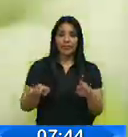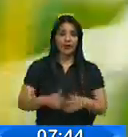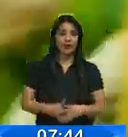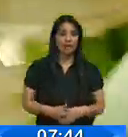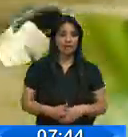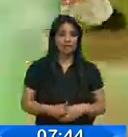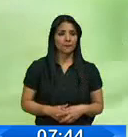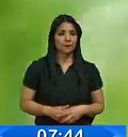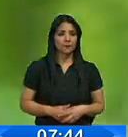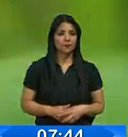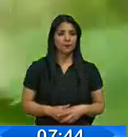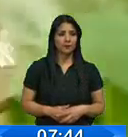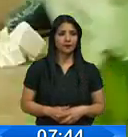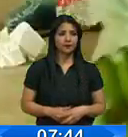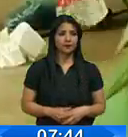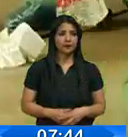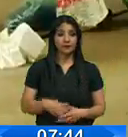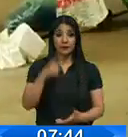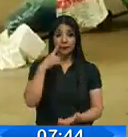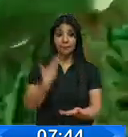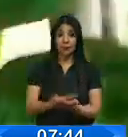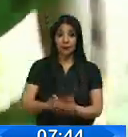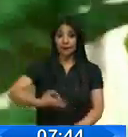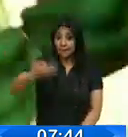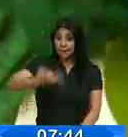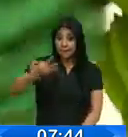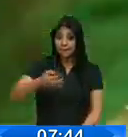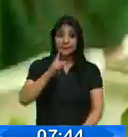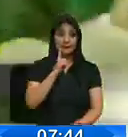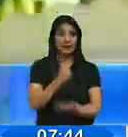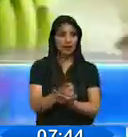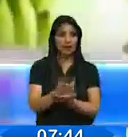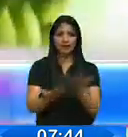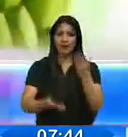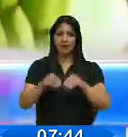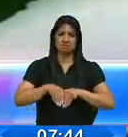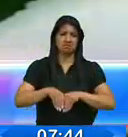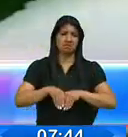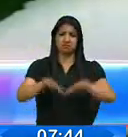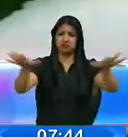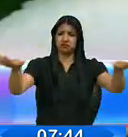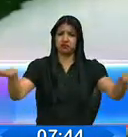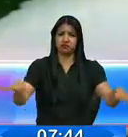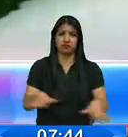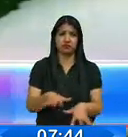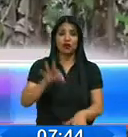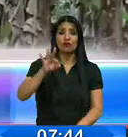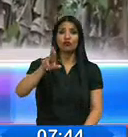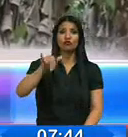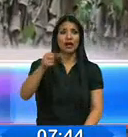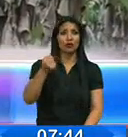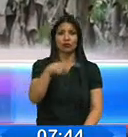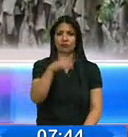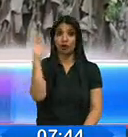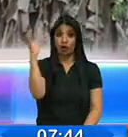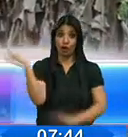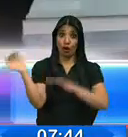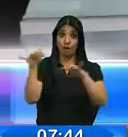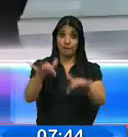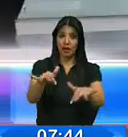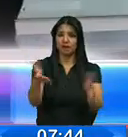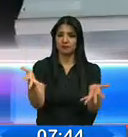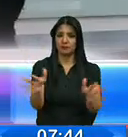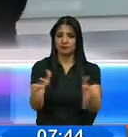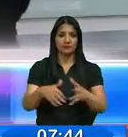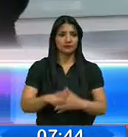No hay ninguna prueba contundente que demuestre una eventual migración del Fusarium desde Colombia. Aquello